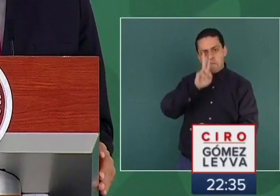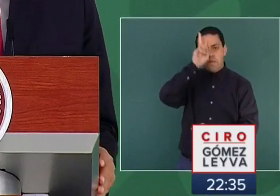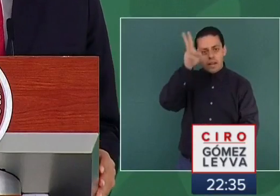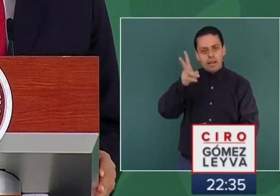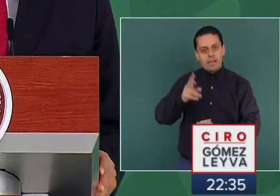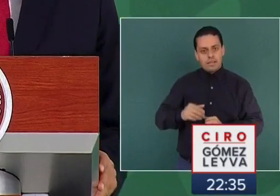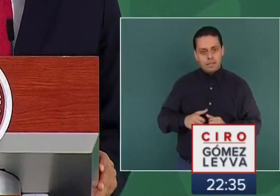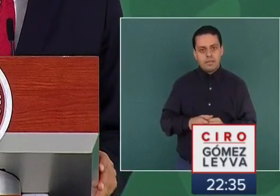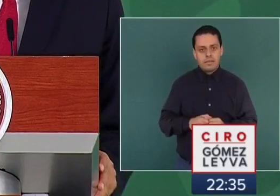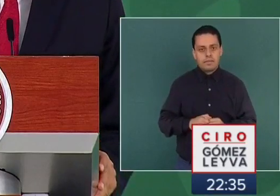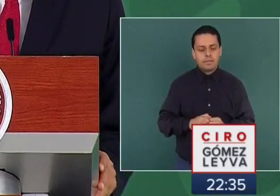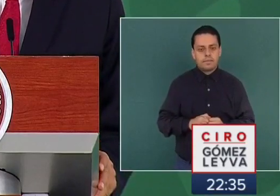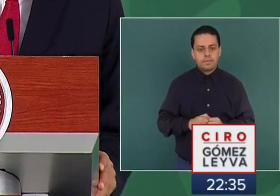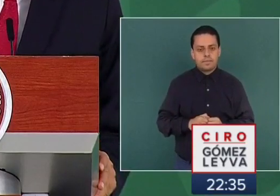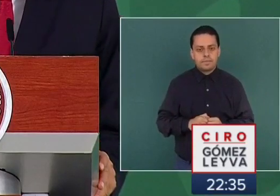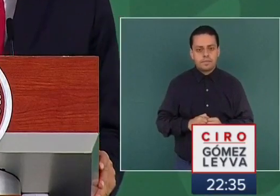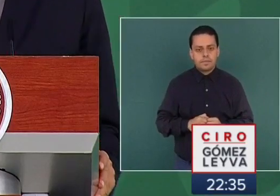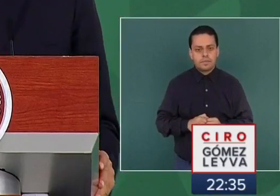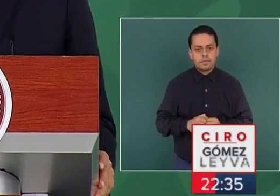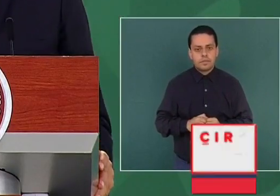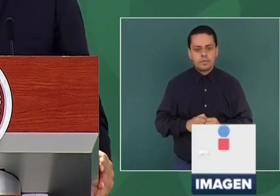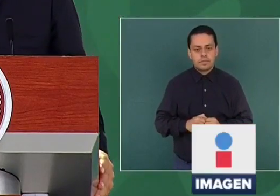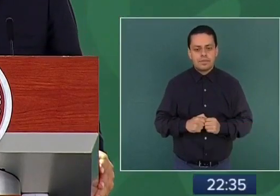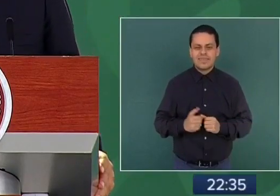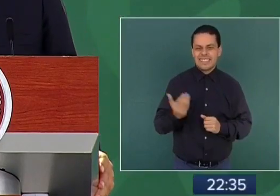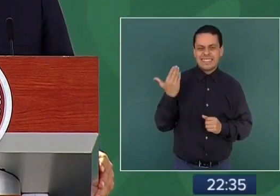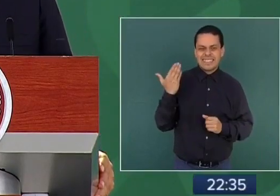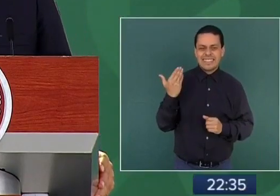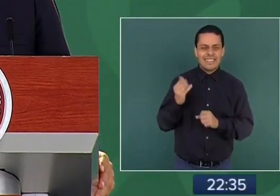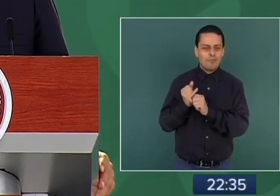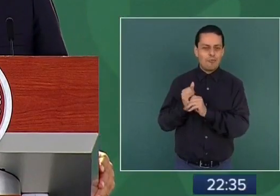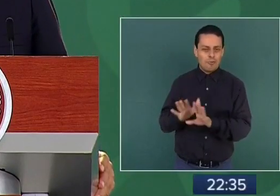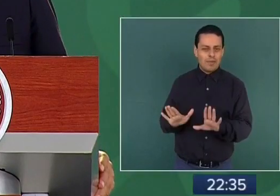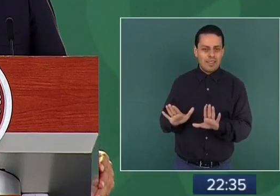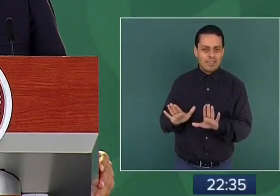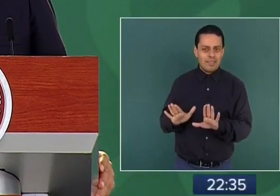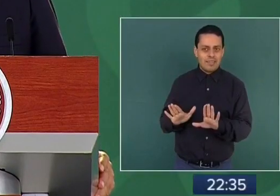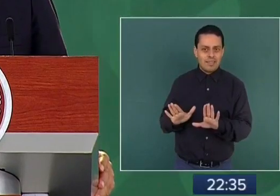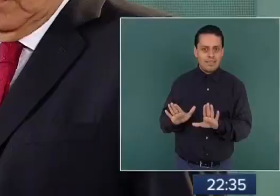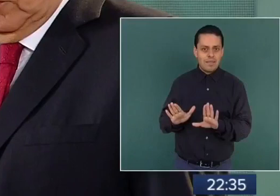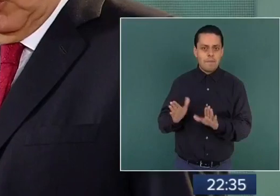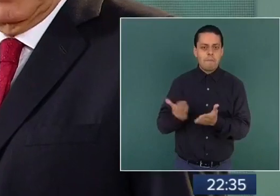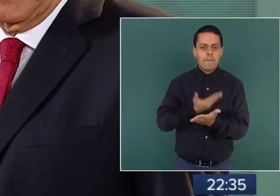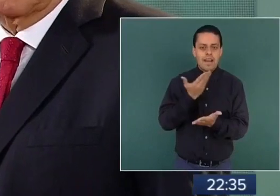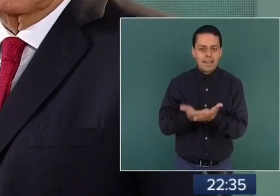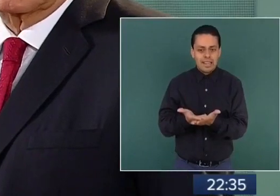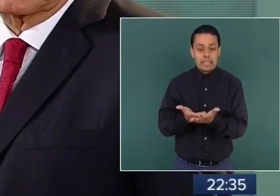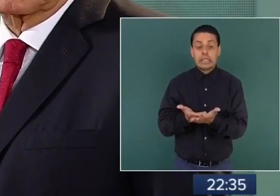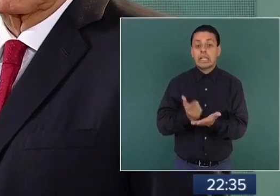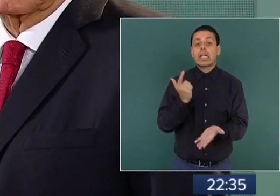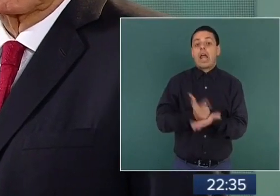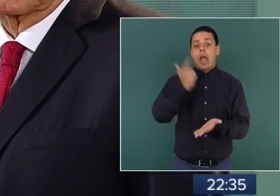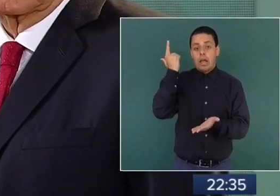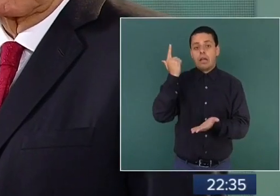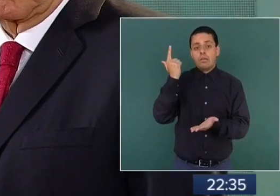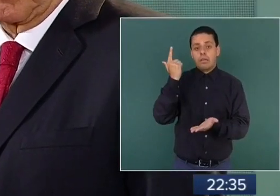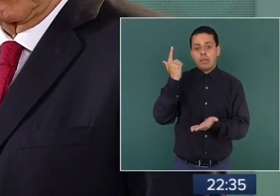¿Cómo se están ventilando casos muy graves